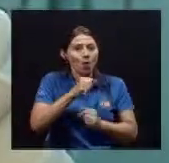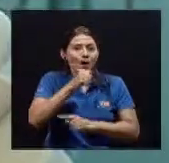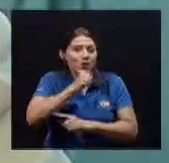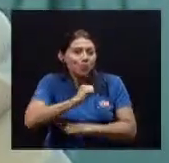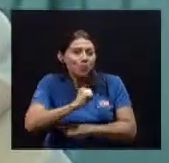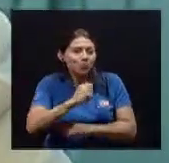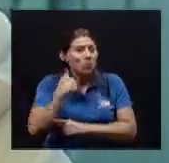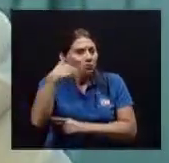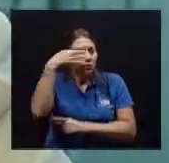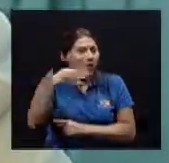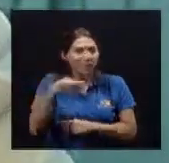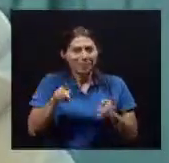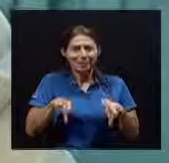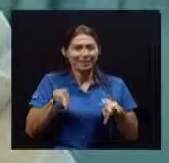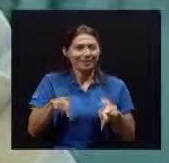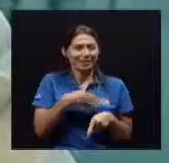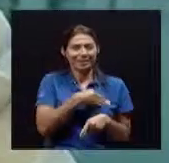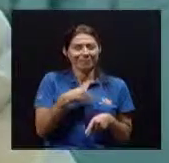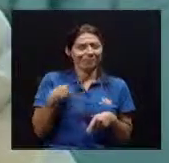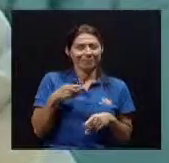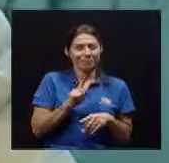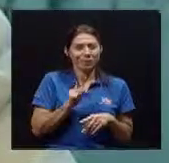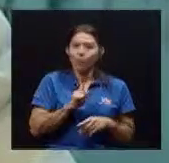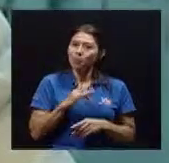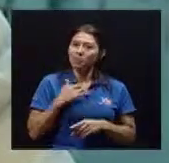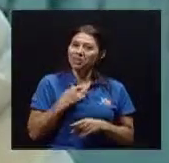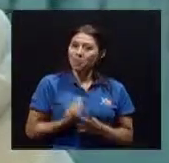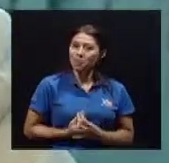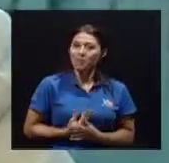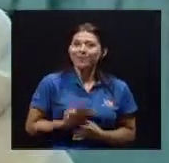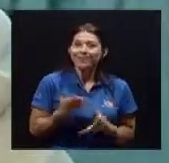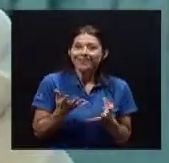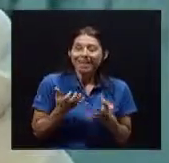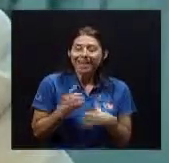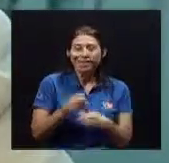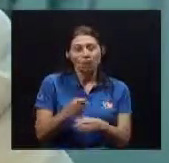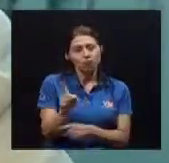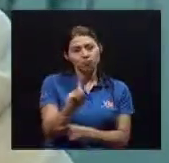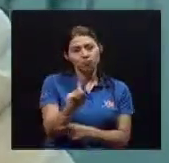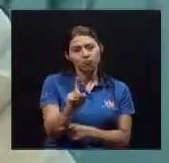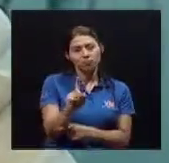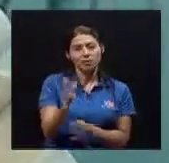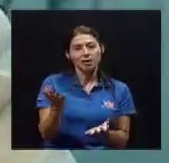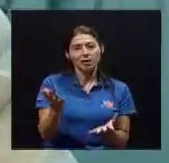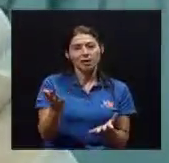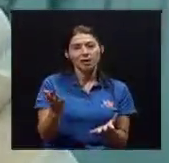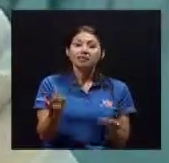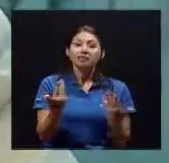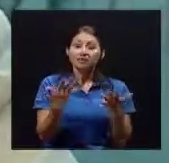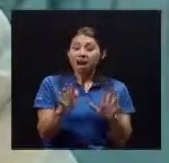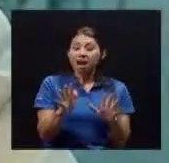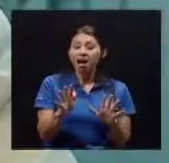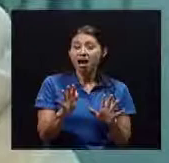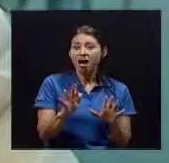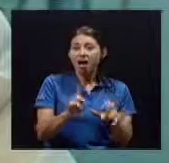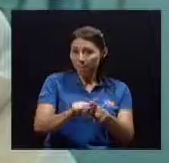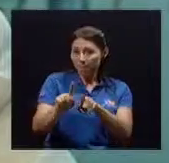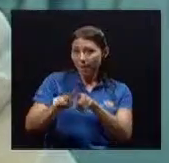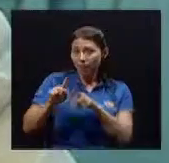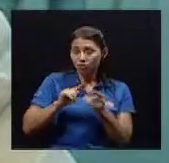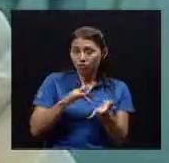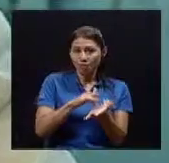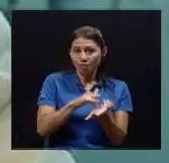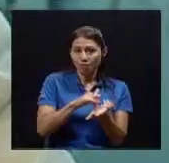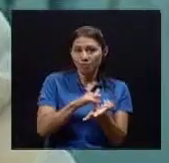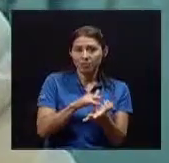imagino Que no es algo Que le Que le nazca ¿Verdad? Existen varios Como le había explicado Varios